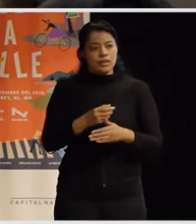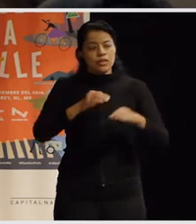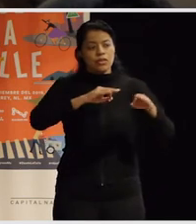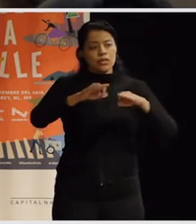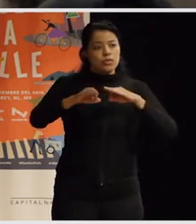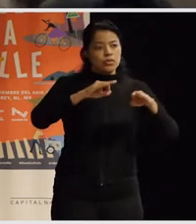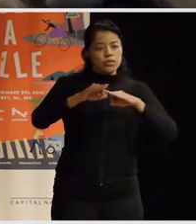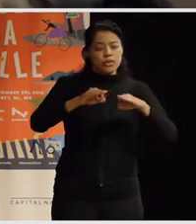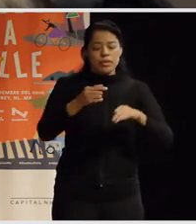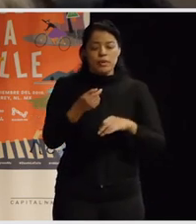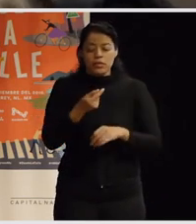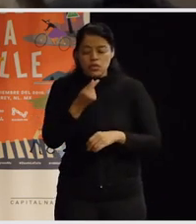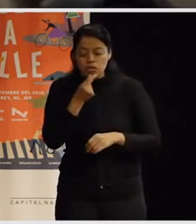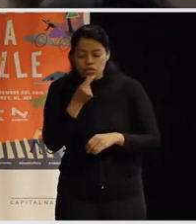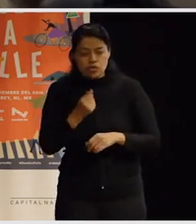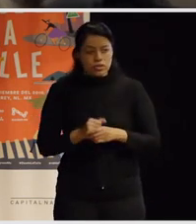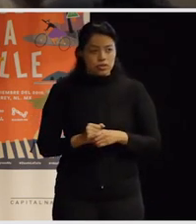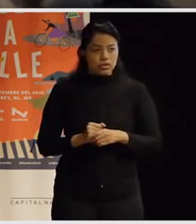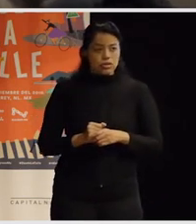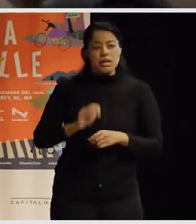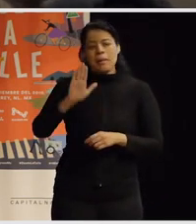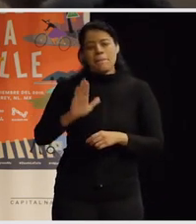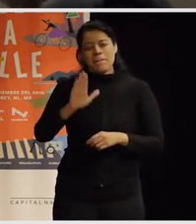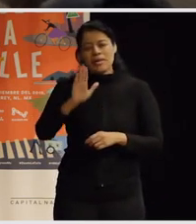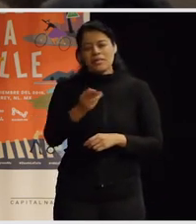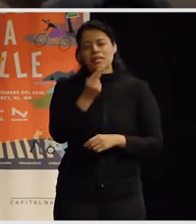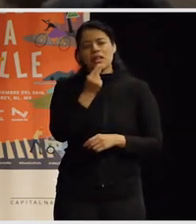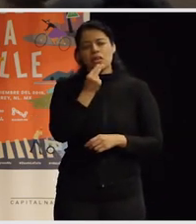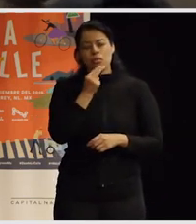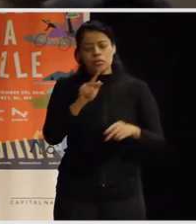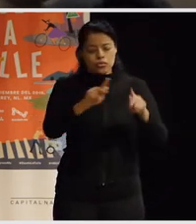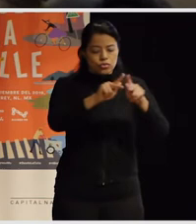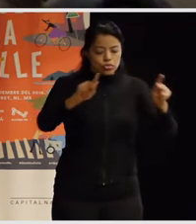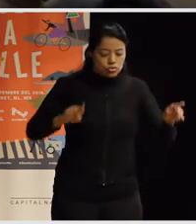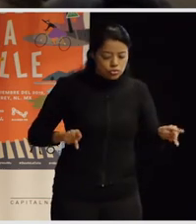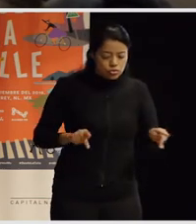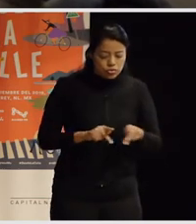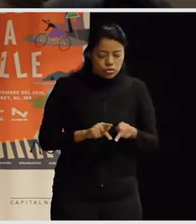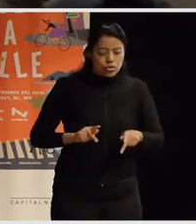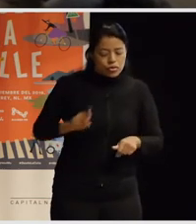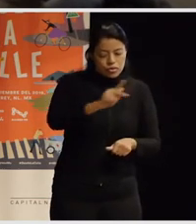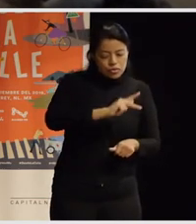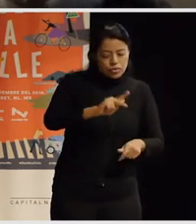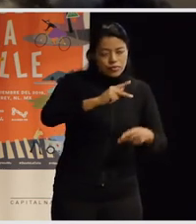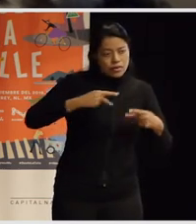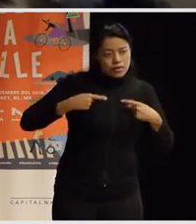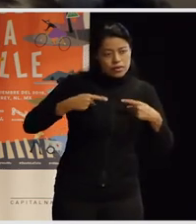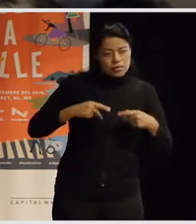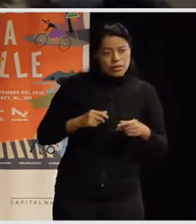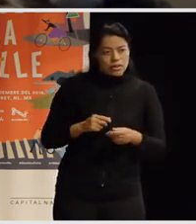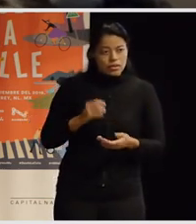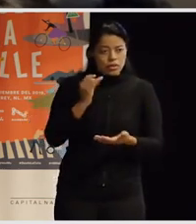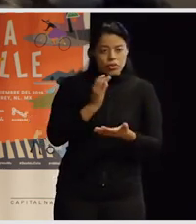con las infancias. Pareciera que el único uso de los espacios públicos desde esta población es